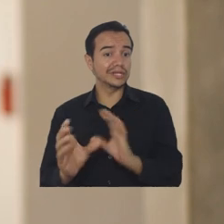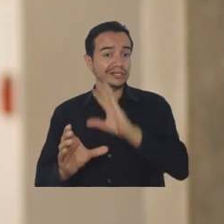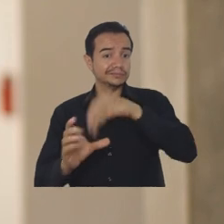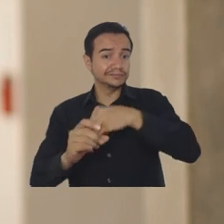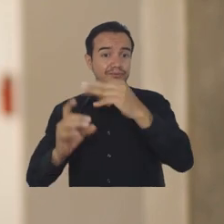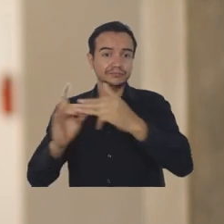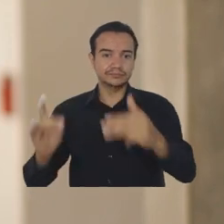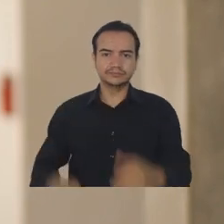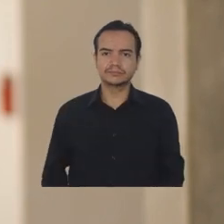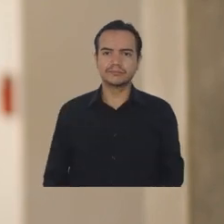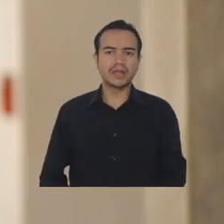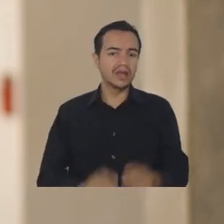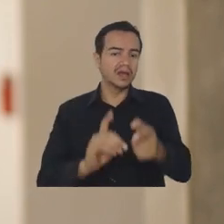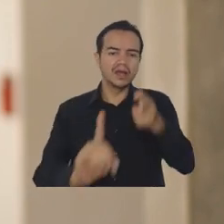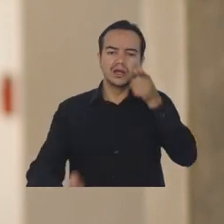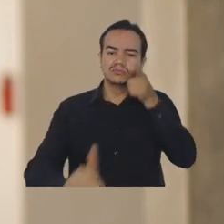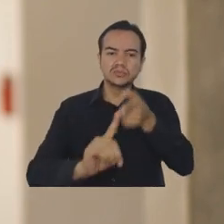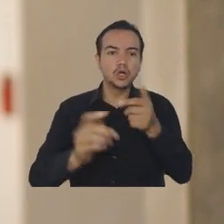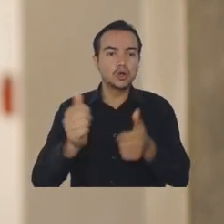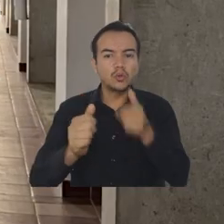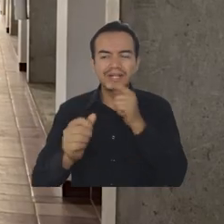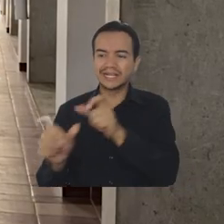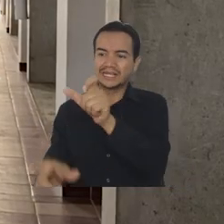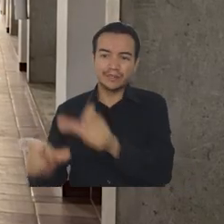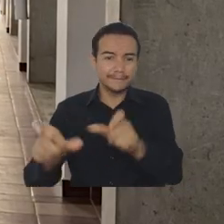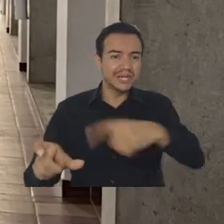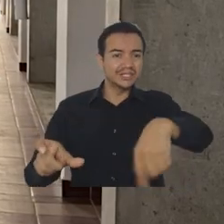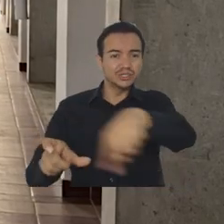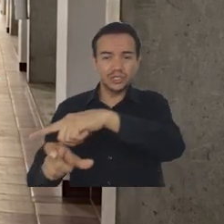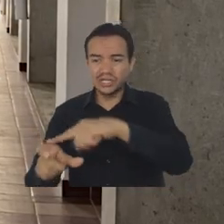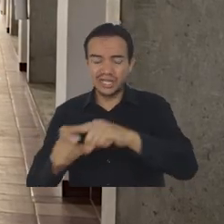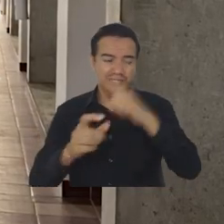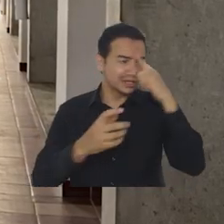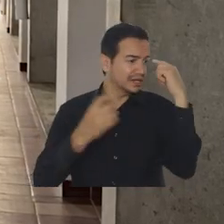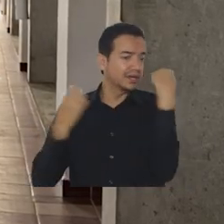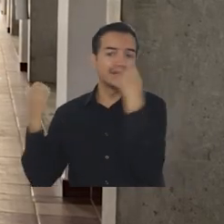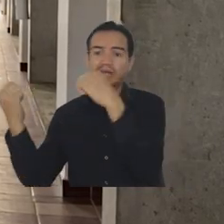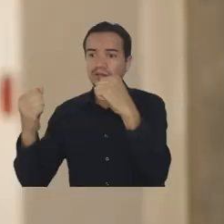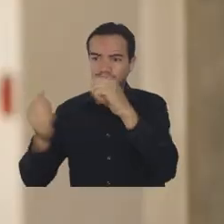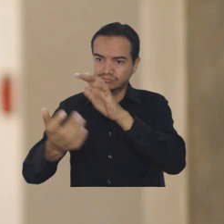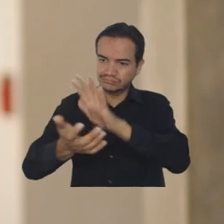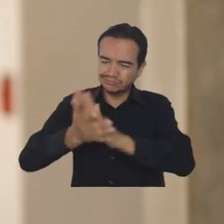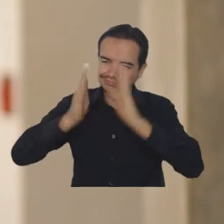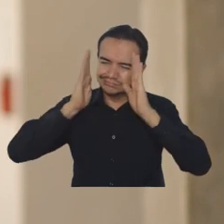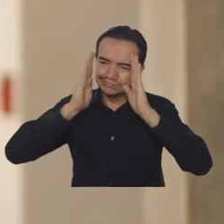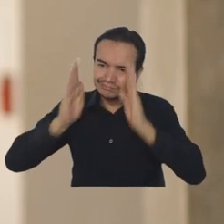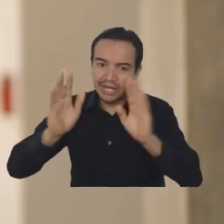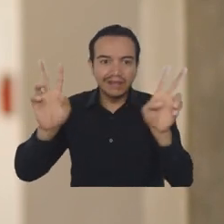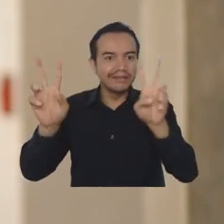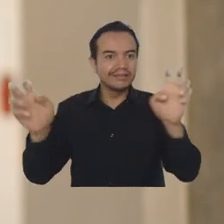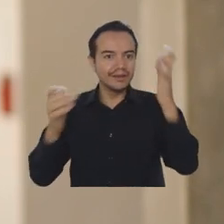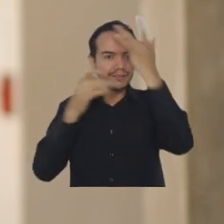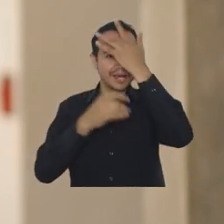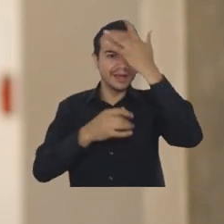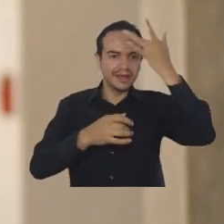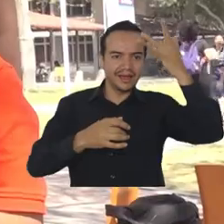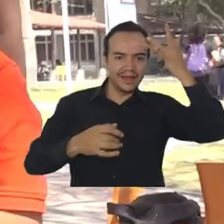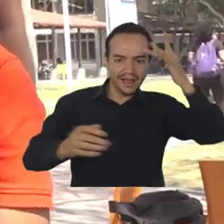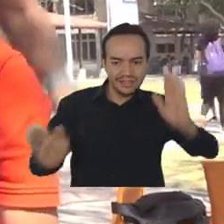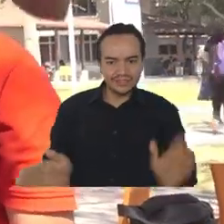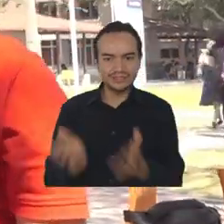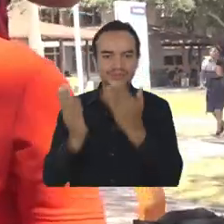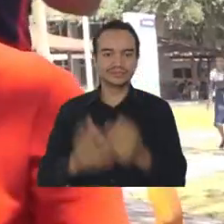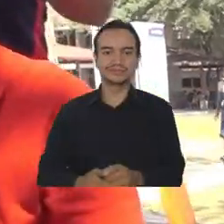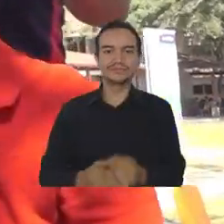con esta estrategia es que la familia Unimagdalena se sienta atendida y orientada en lo que a la salud mental se refiere.